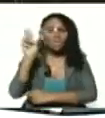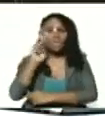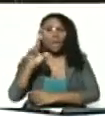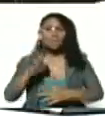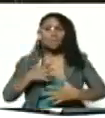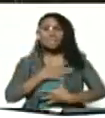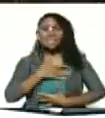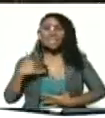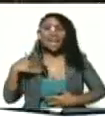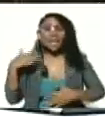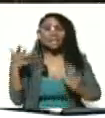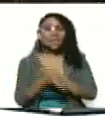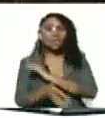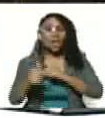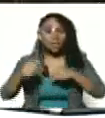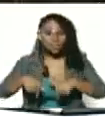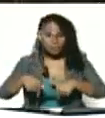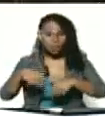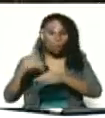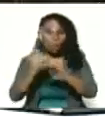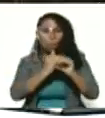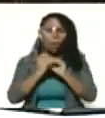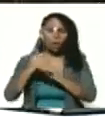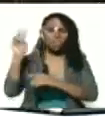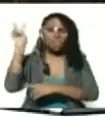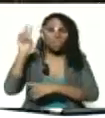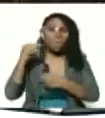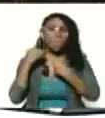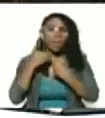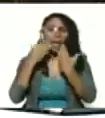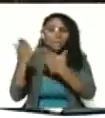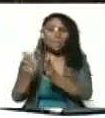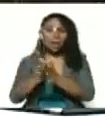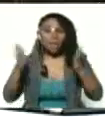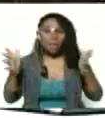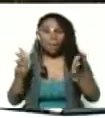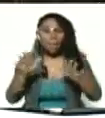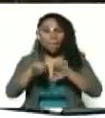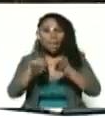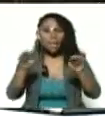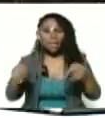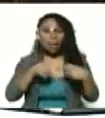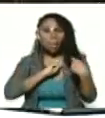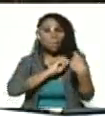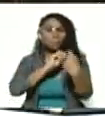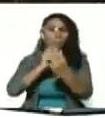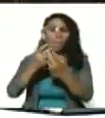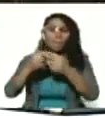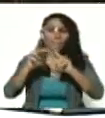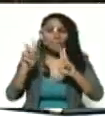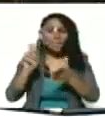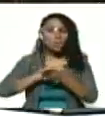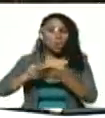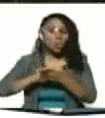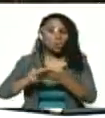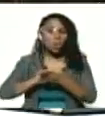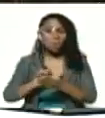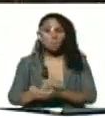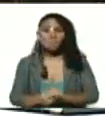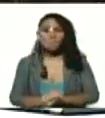aspiraciones colectivas de Venezuela, para esa gran mesa de diálogo, paz, reconciliación